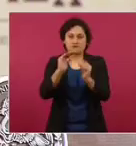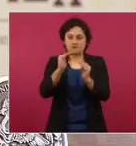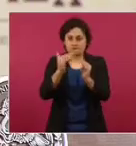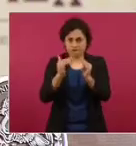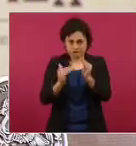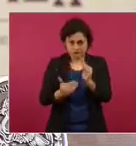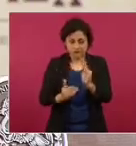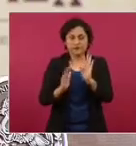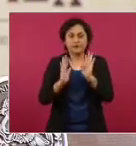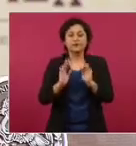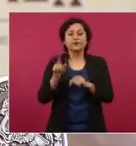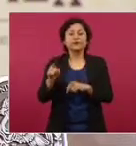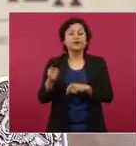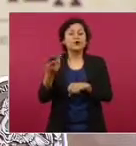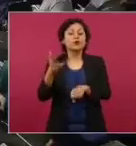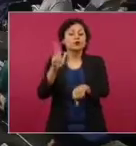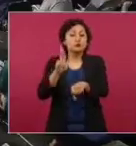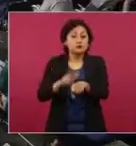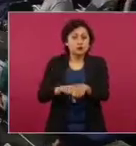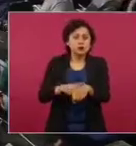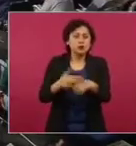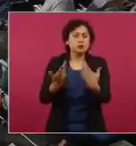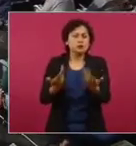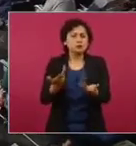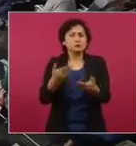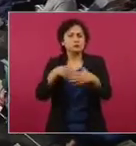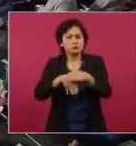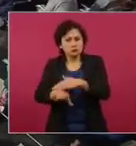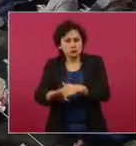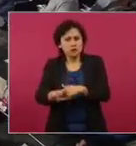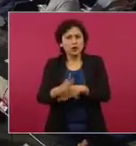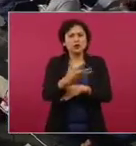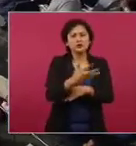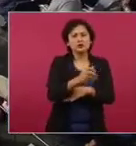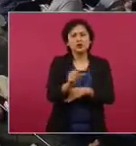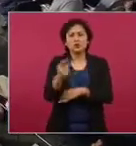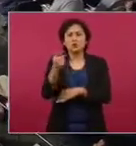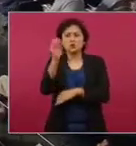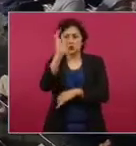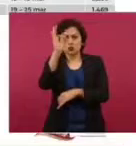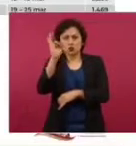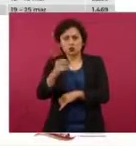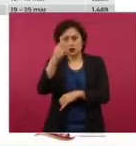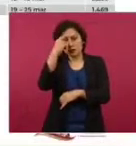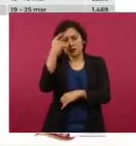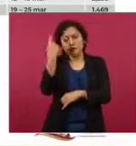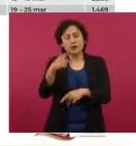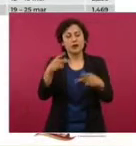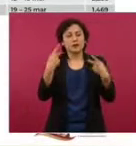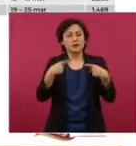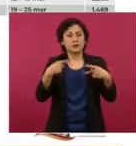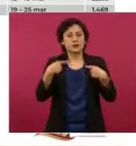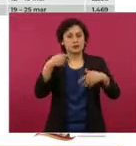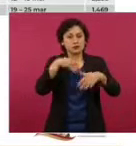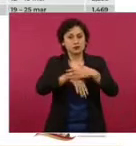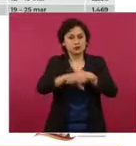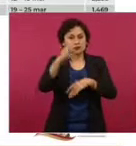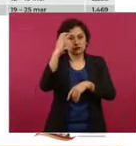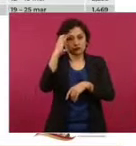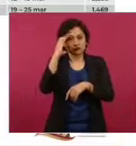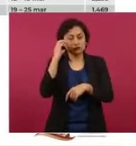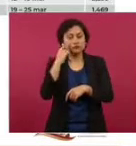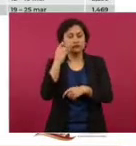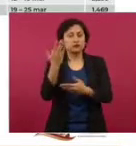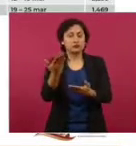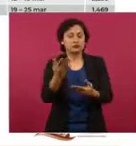hospitalaria en niveles mínimos de 5 y 1 por ciento, respectivamente para las camas generales y camas con ventilador,